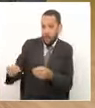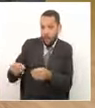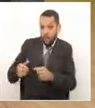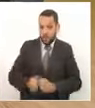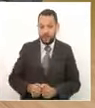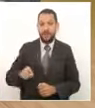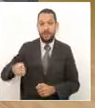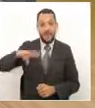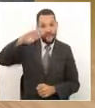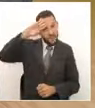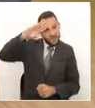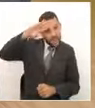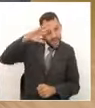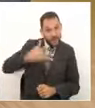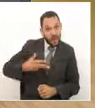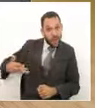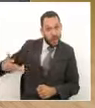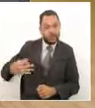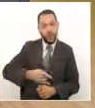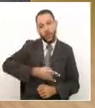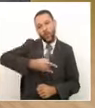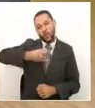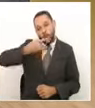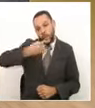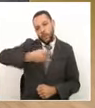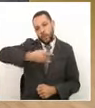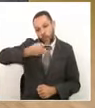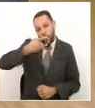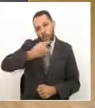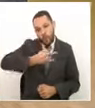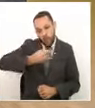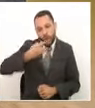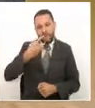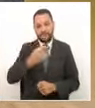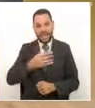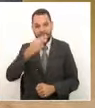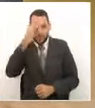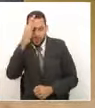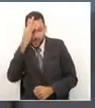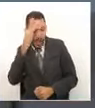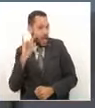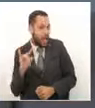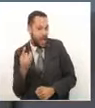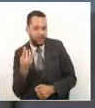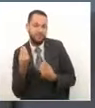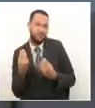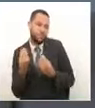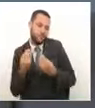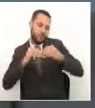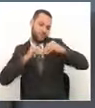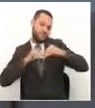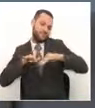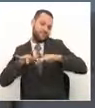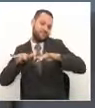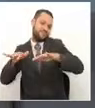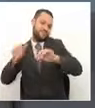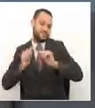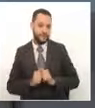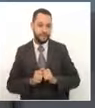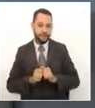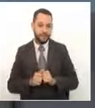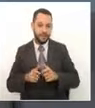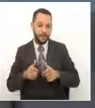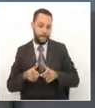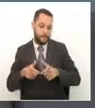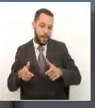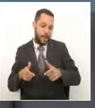viral alta en el ambiente de la clínica confinados en un mismo sitio con un gran tiempo de exposición genera el caldo de